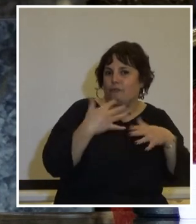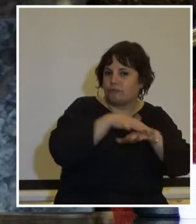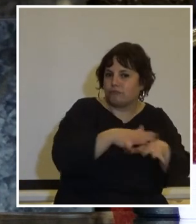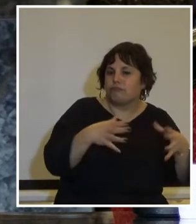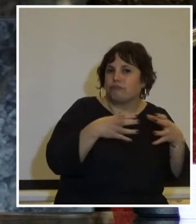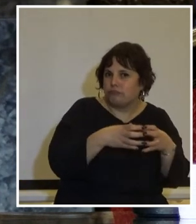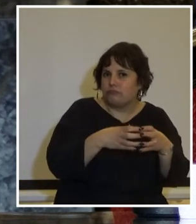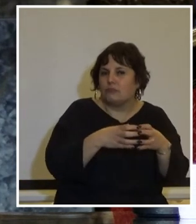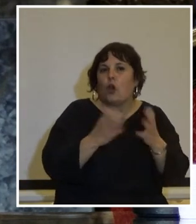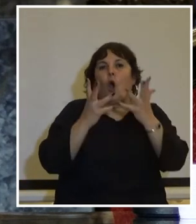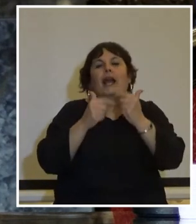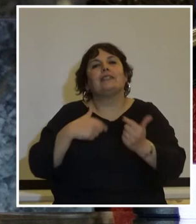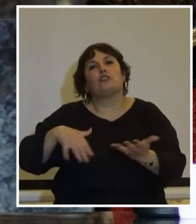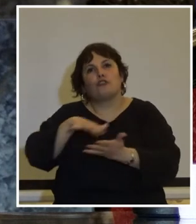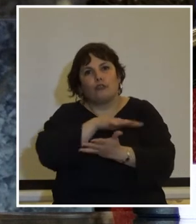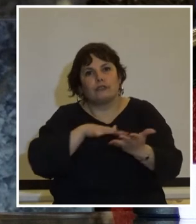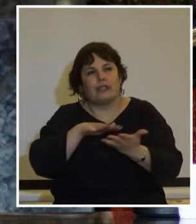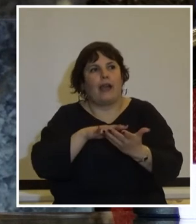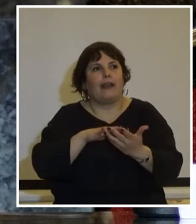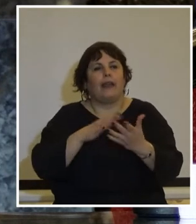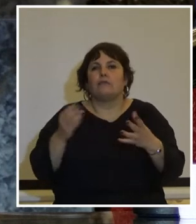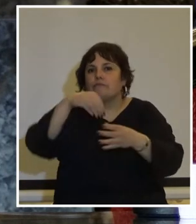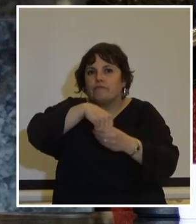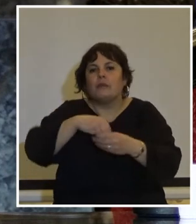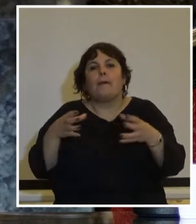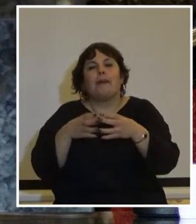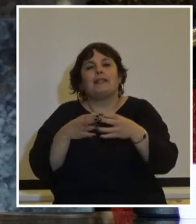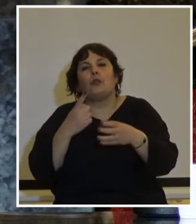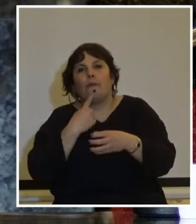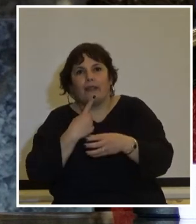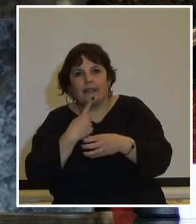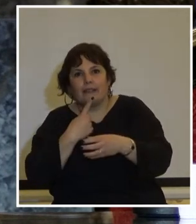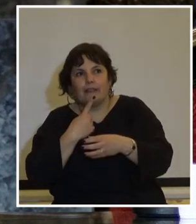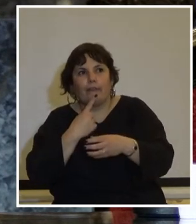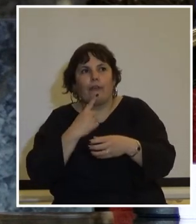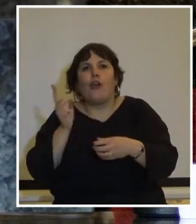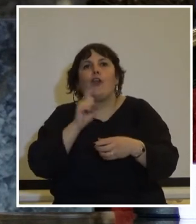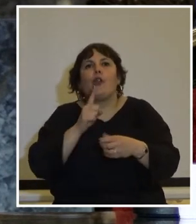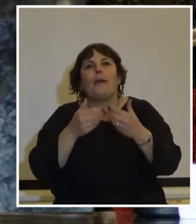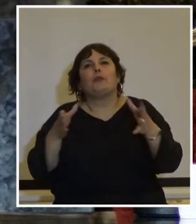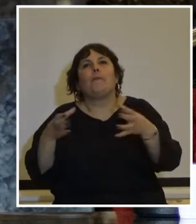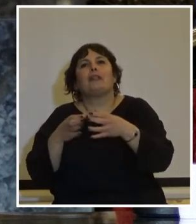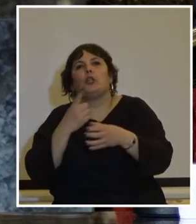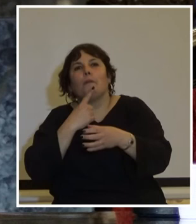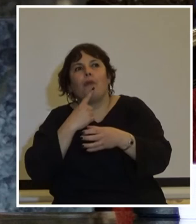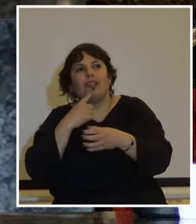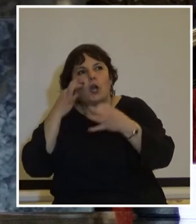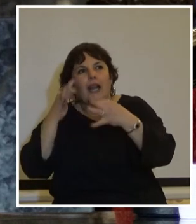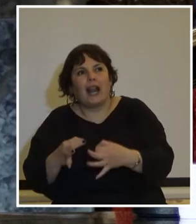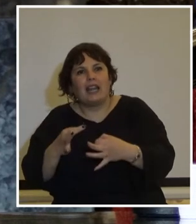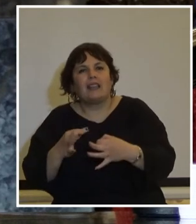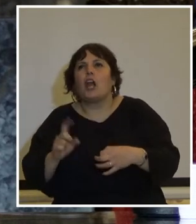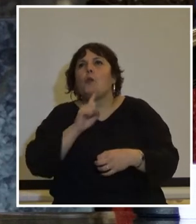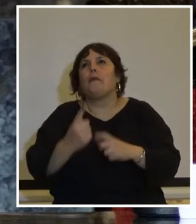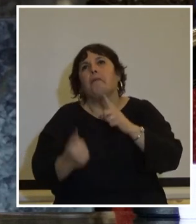integrar organizaciones sociales a integrar también partidos políticos no arranco por los partidos políticos en realidad o no fue